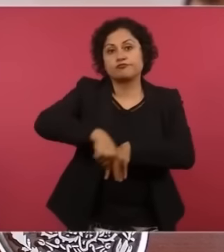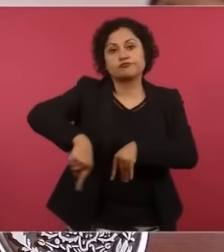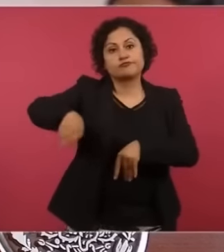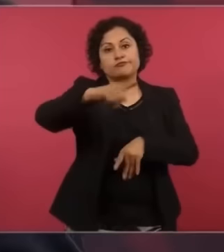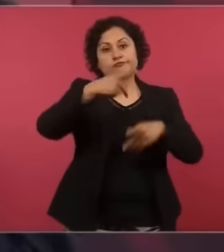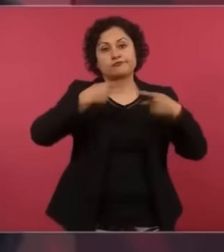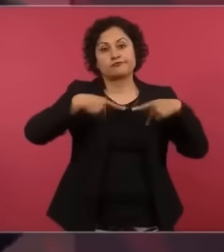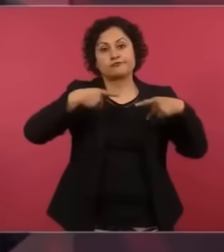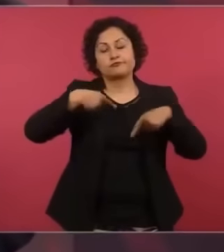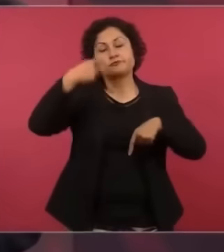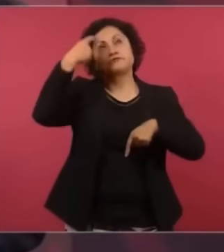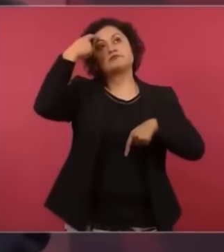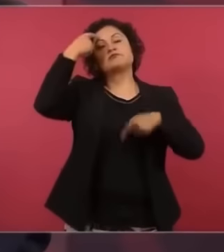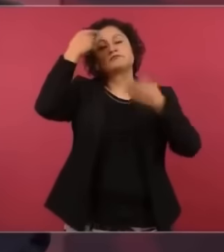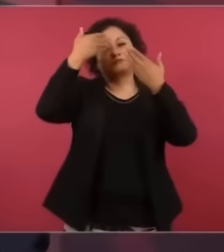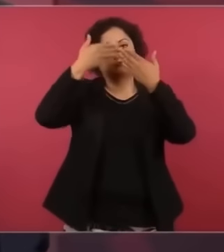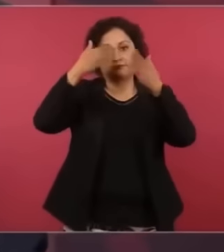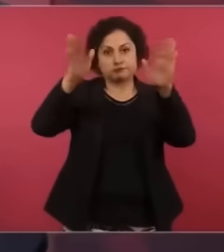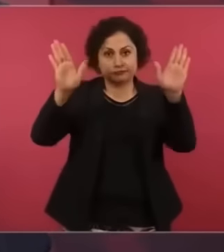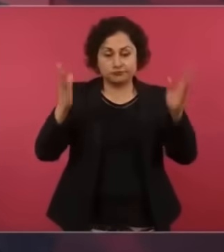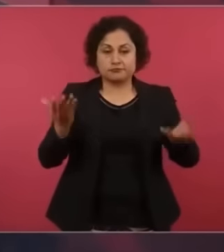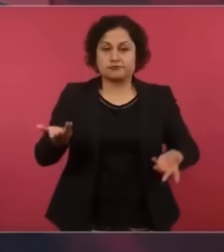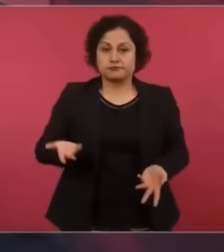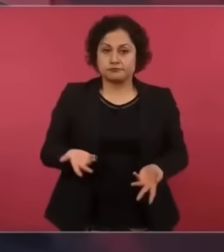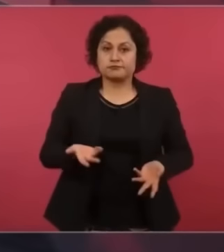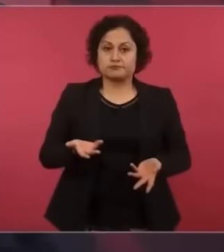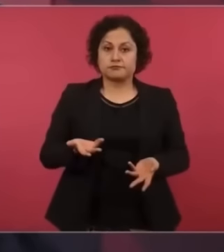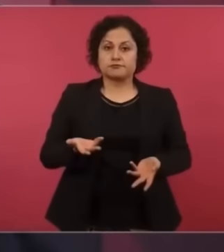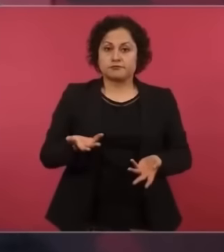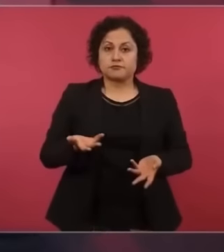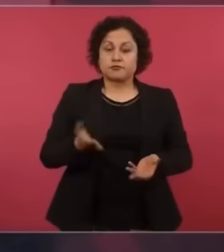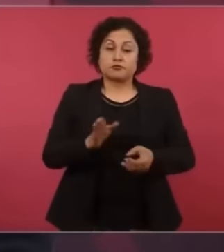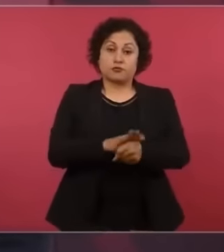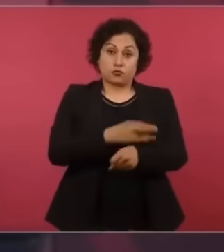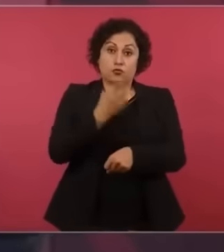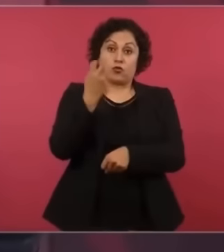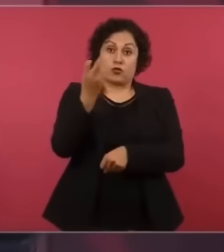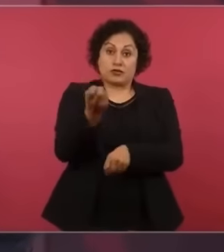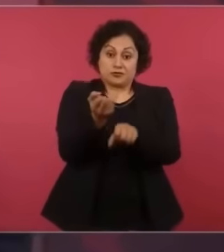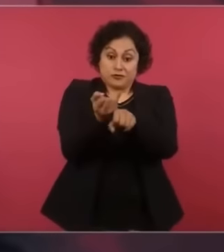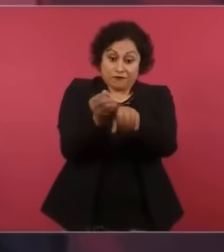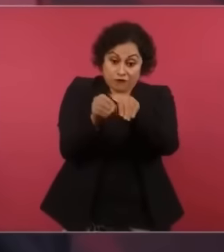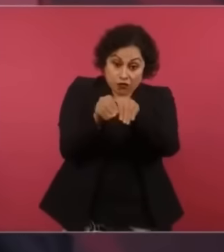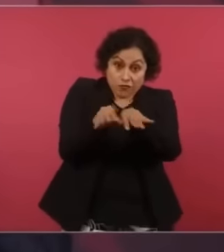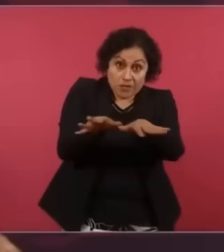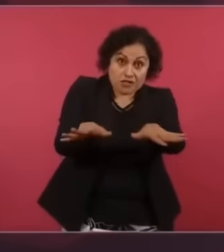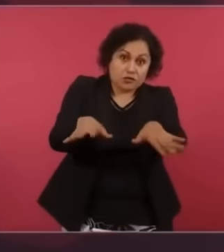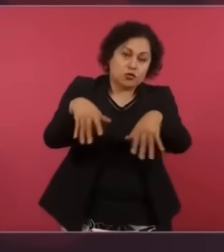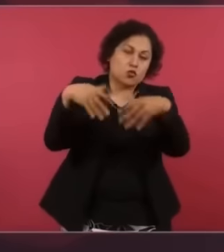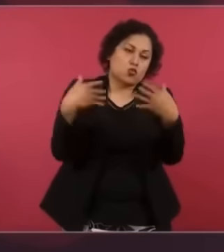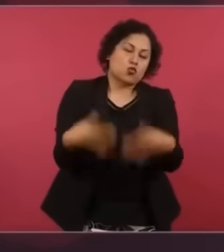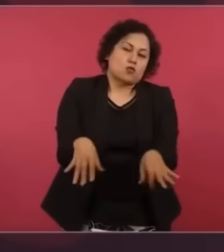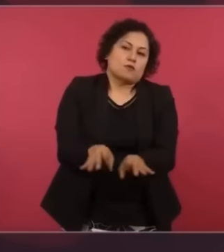Y es importante informar, antes no se informaba